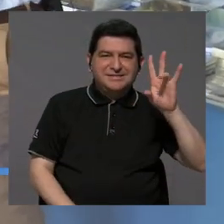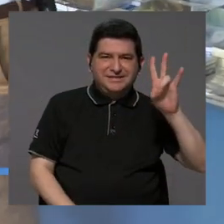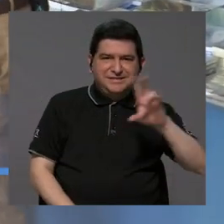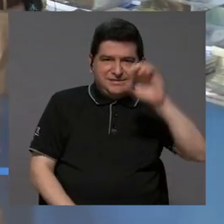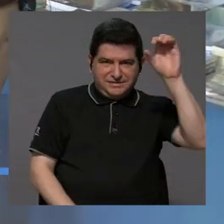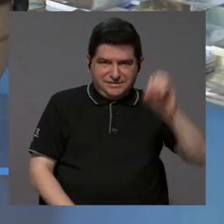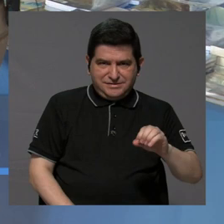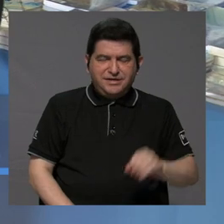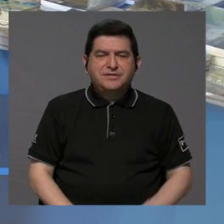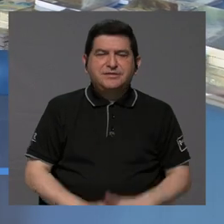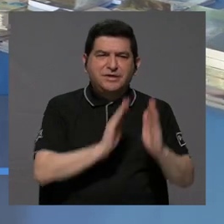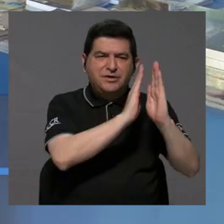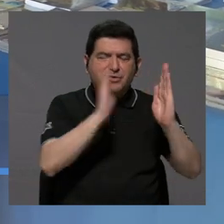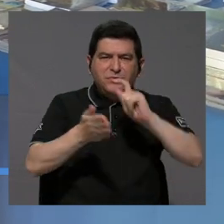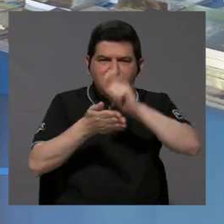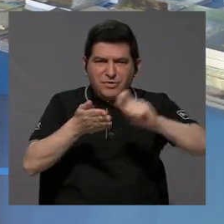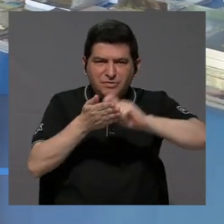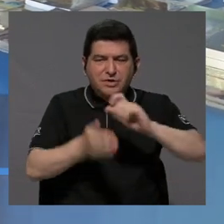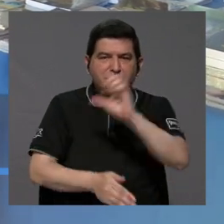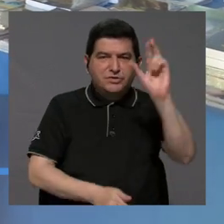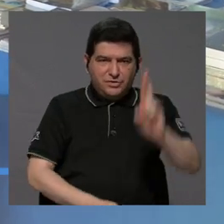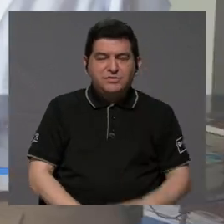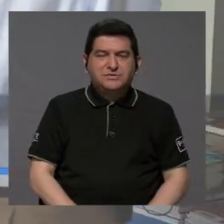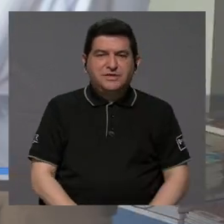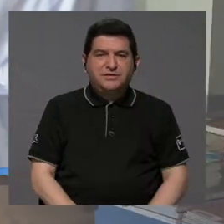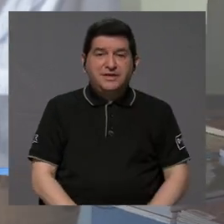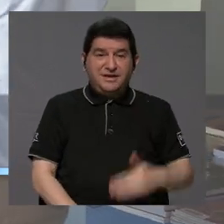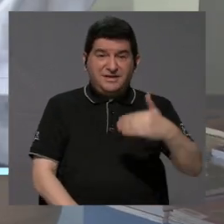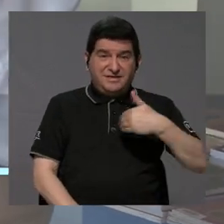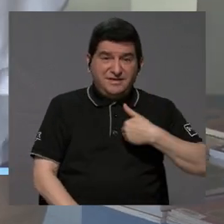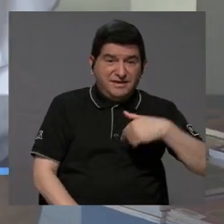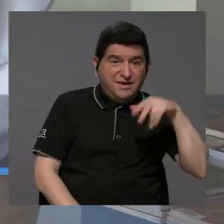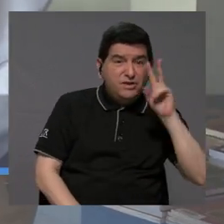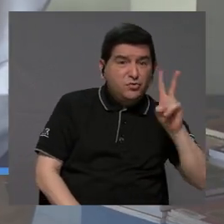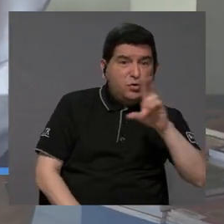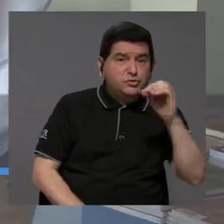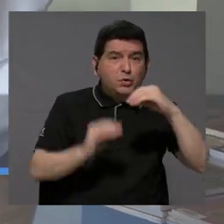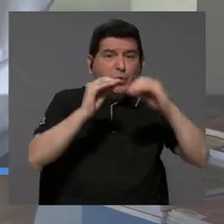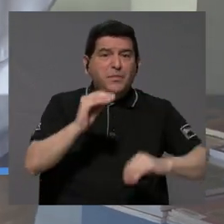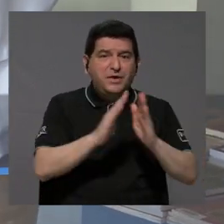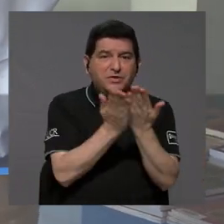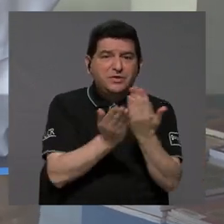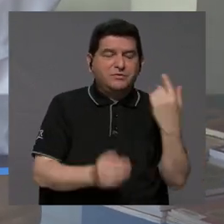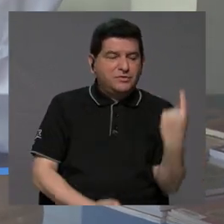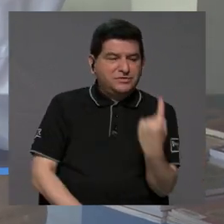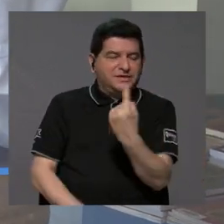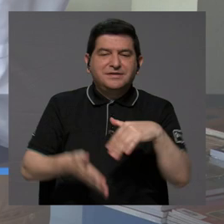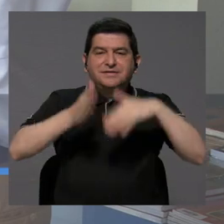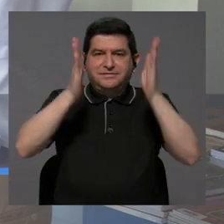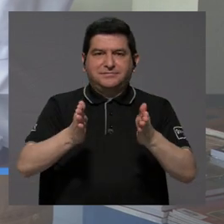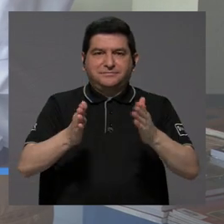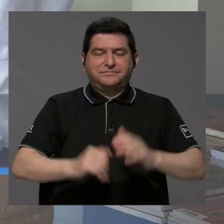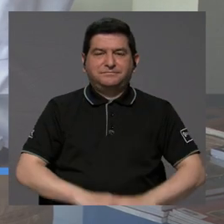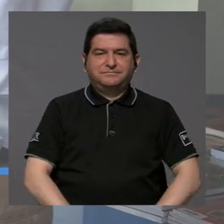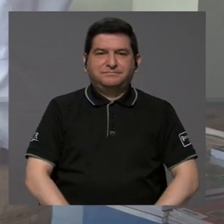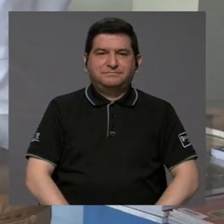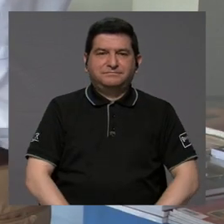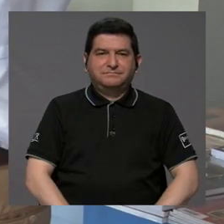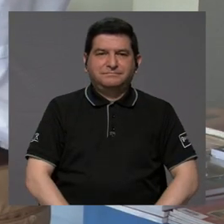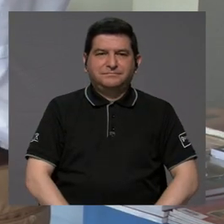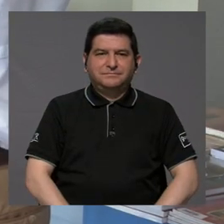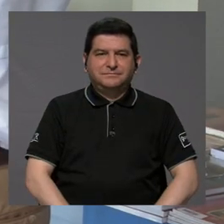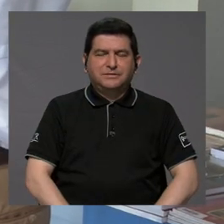67% de las bibliotecas escolares en Costa Rica cuentan con dos o menos libros por cada estudiante.